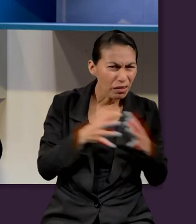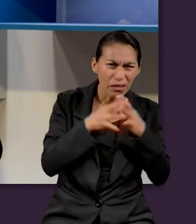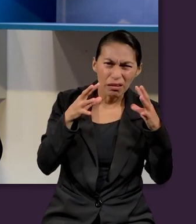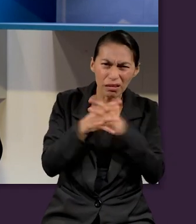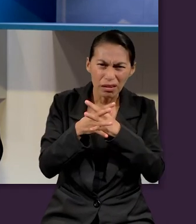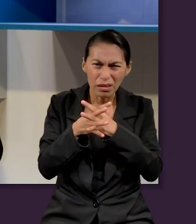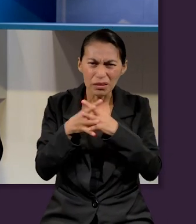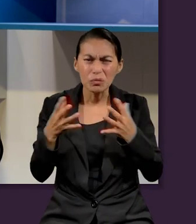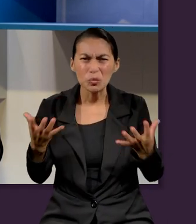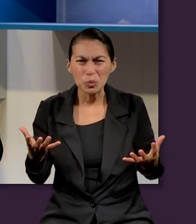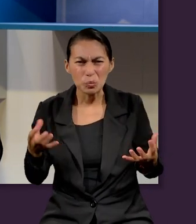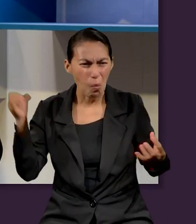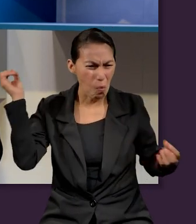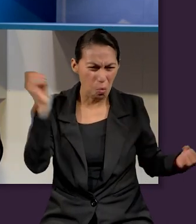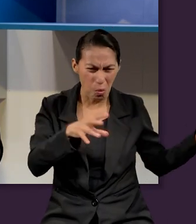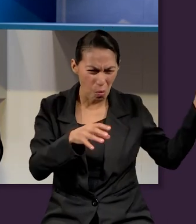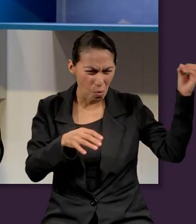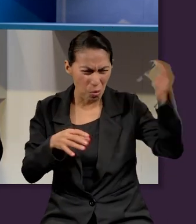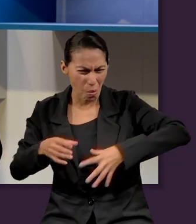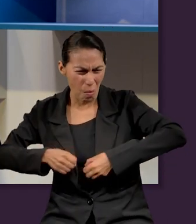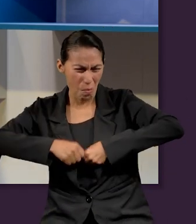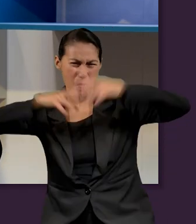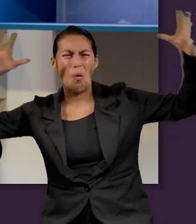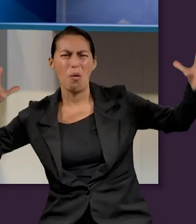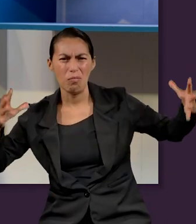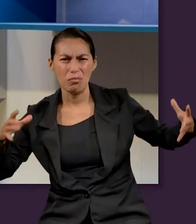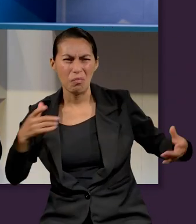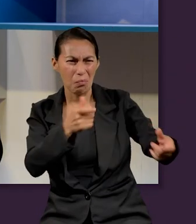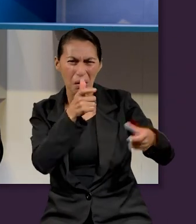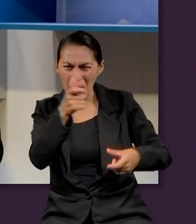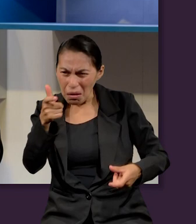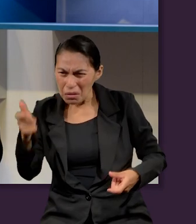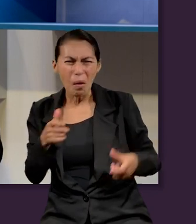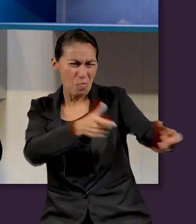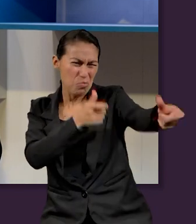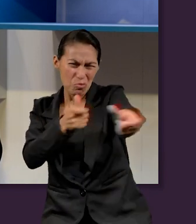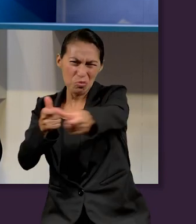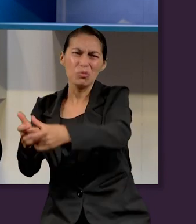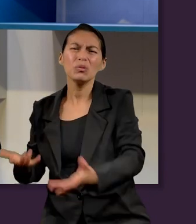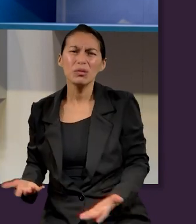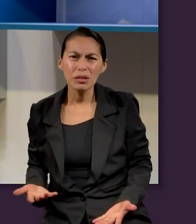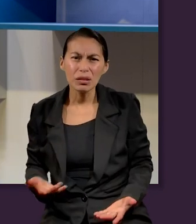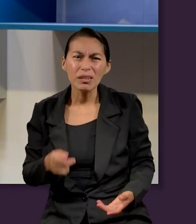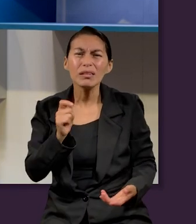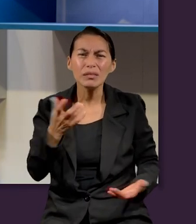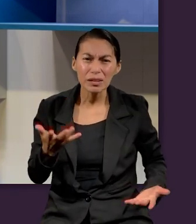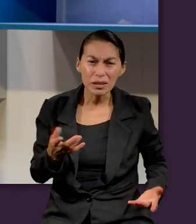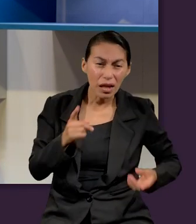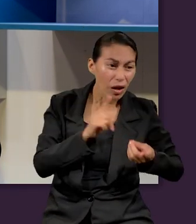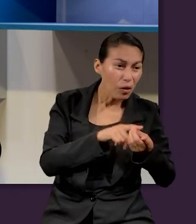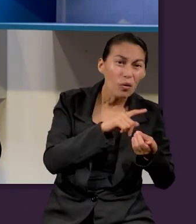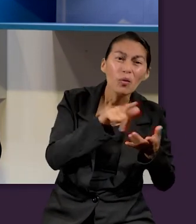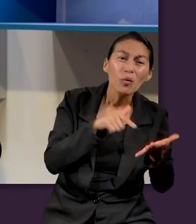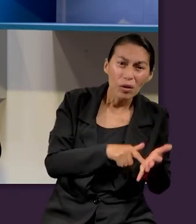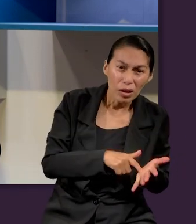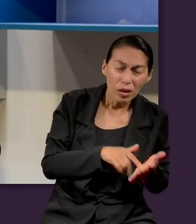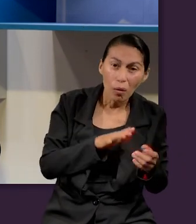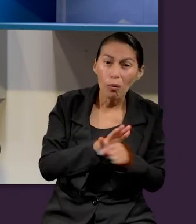¿De qué estamos hablando? Tanques de guerra, bombas nucleares, balazos, ametralladoras.